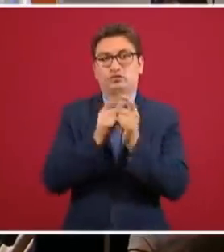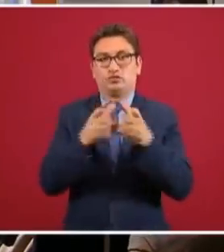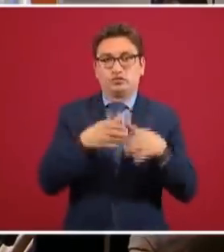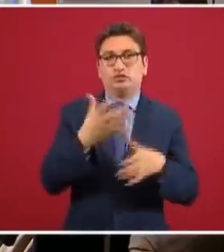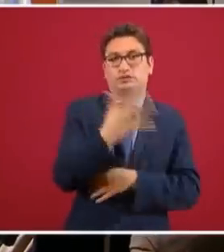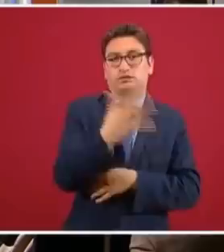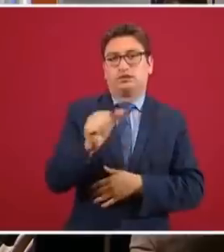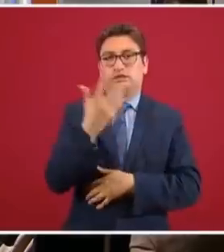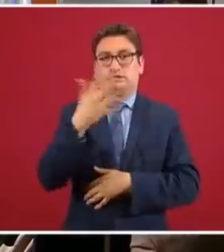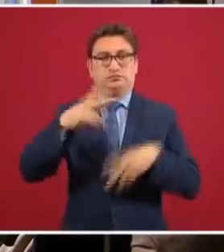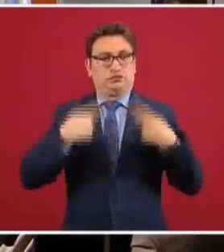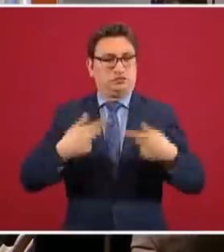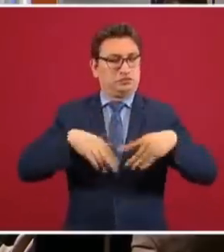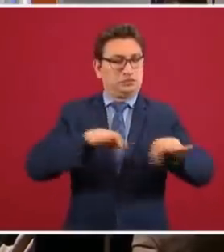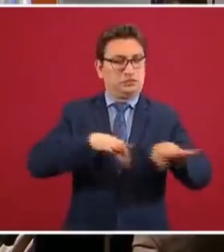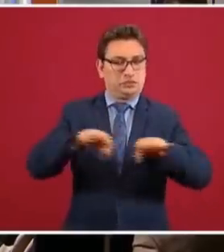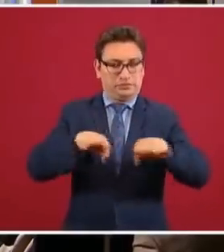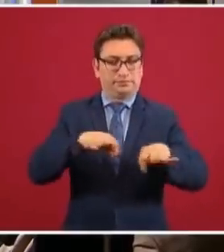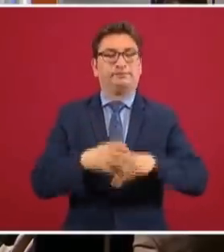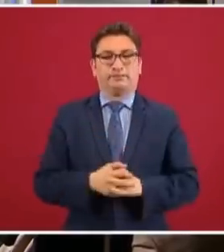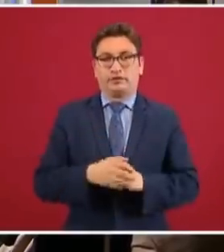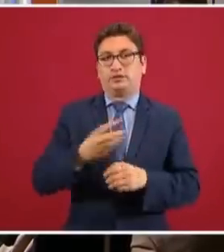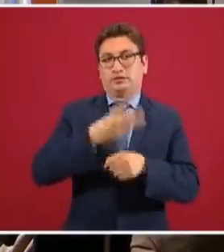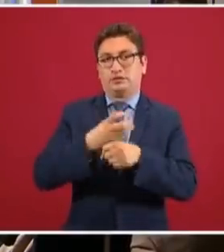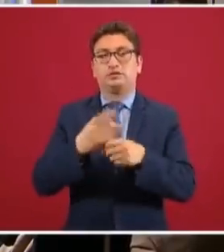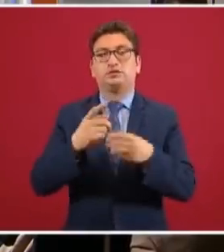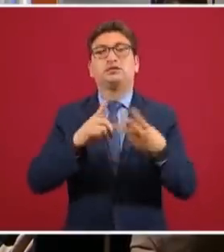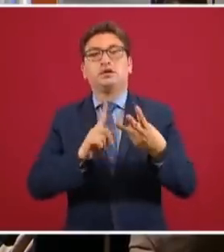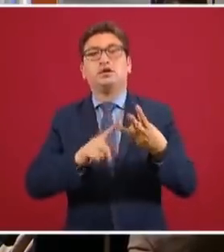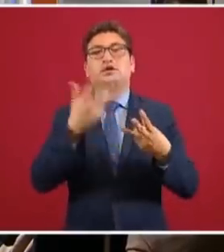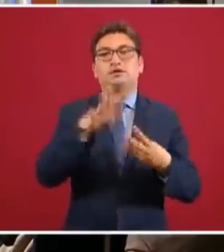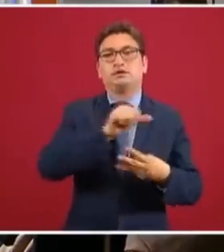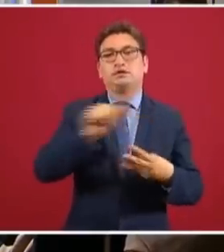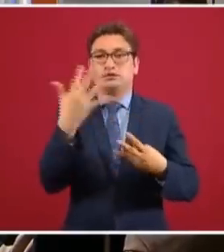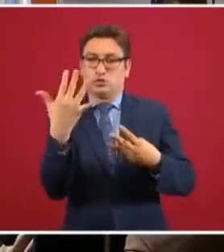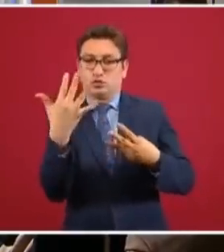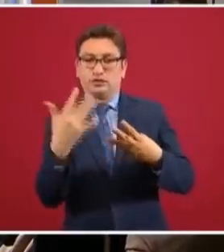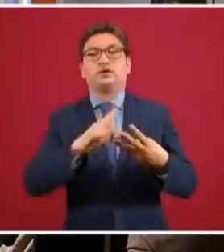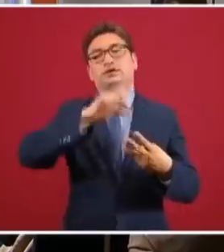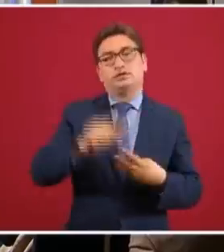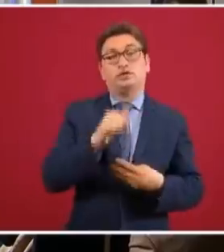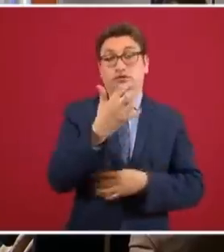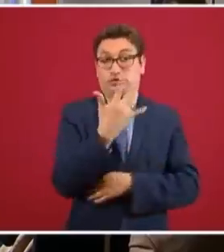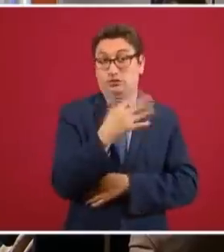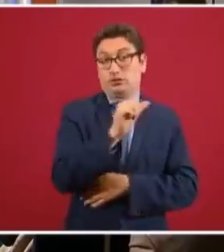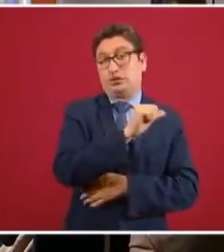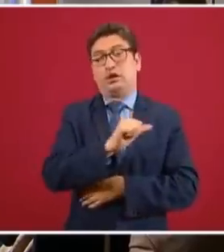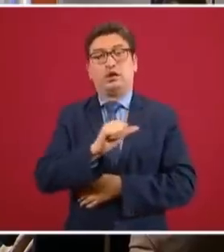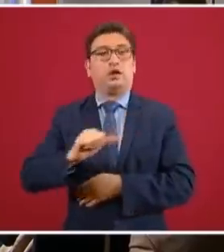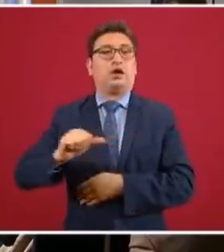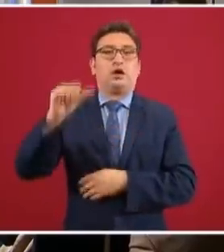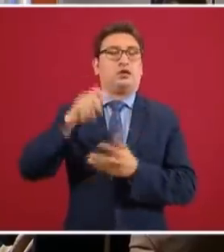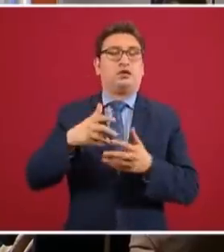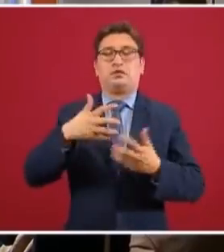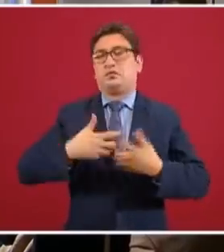a 10 trabajadores, el tercer grupo de 10 a 50 y ya después de las 50 hasta las